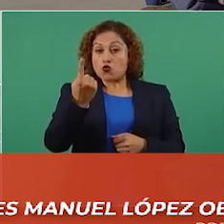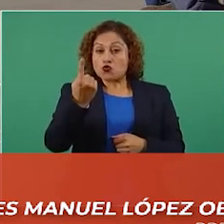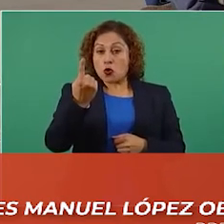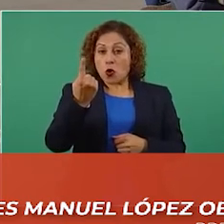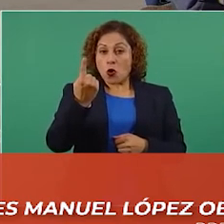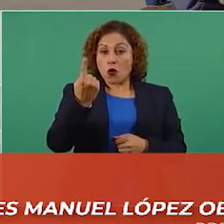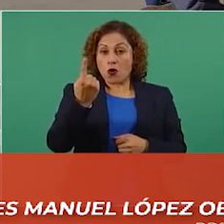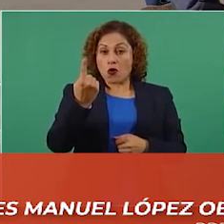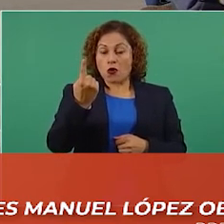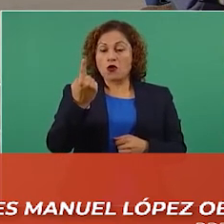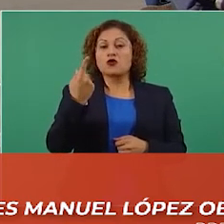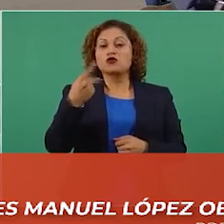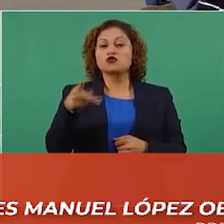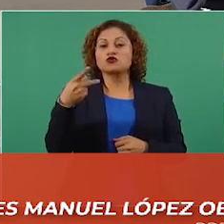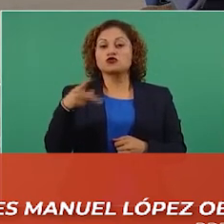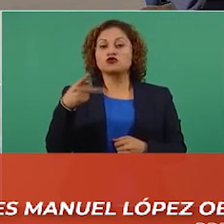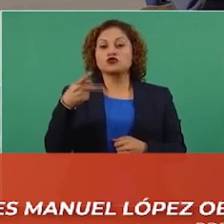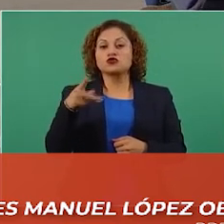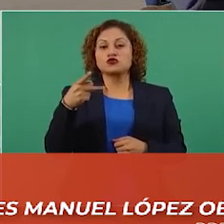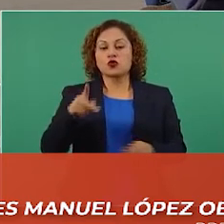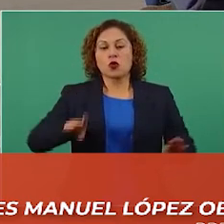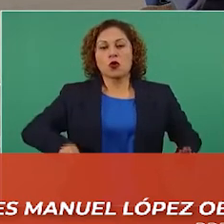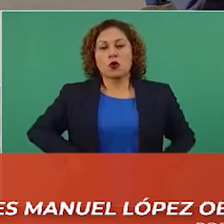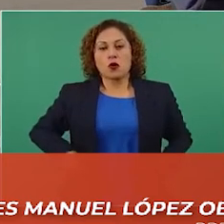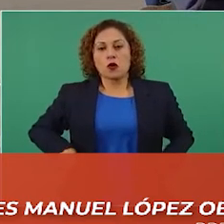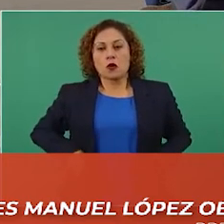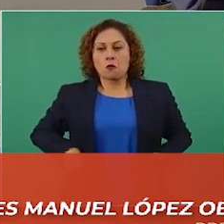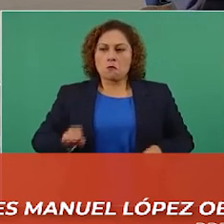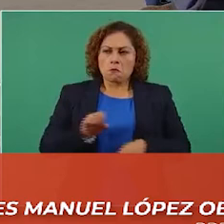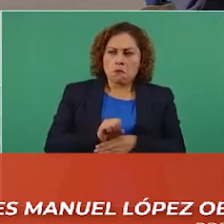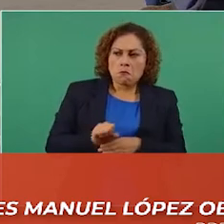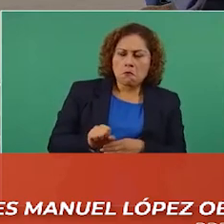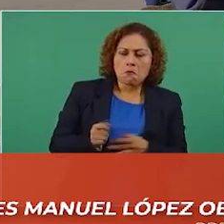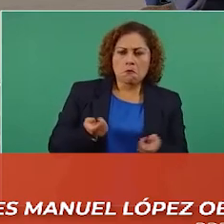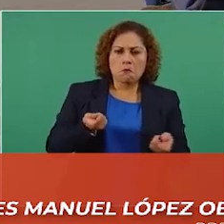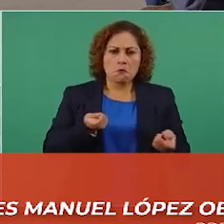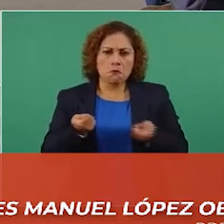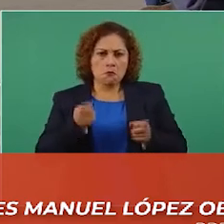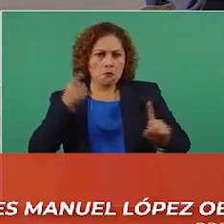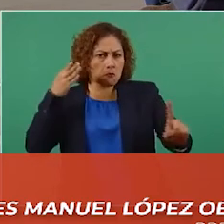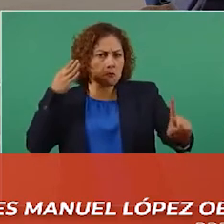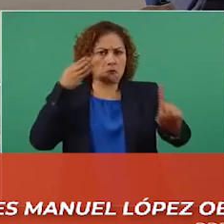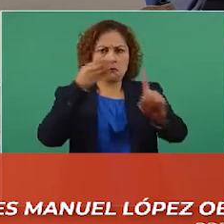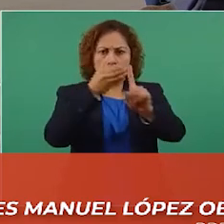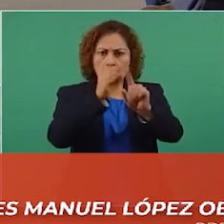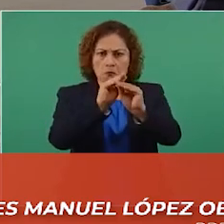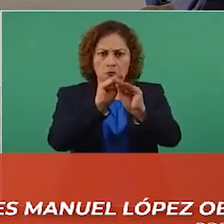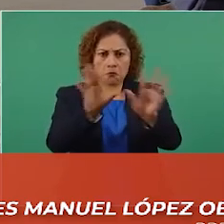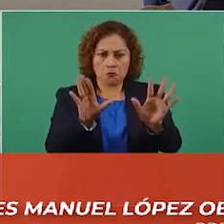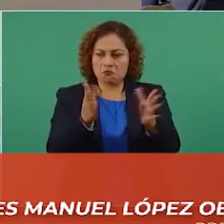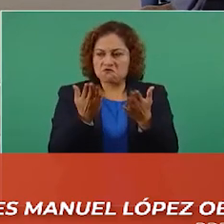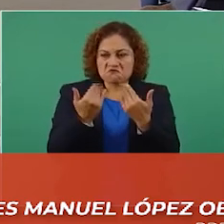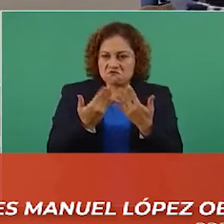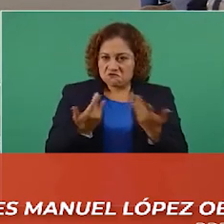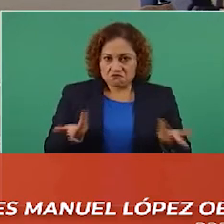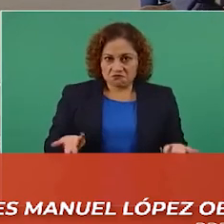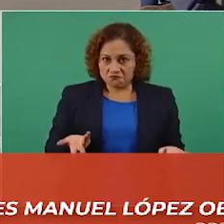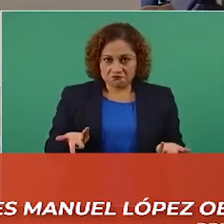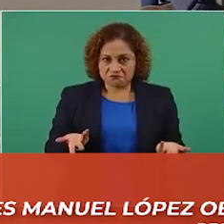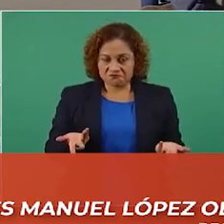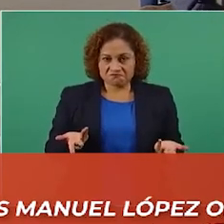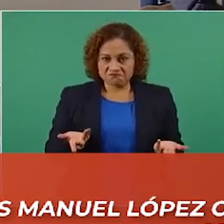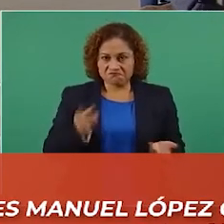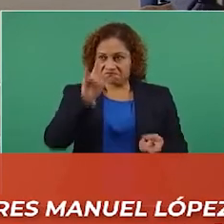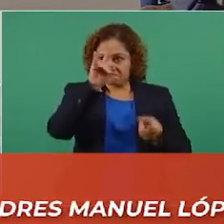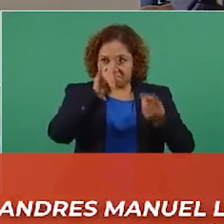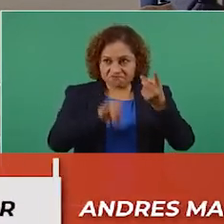vamos a decir moderada objetiva no